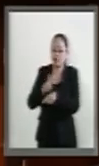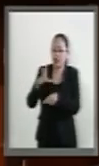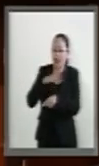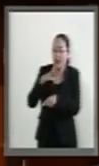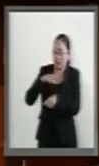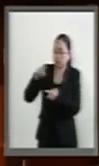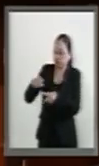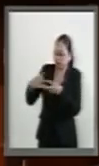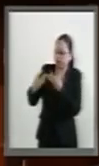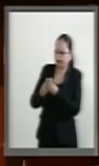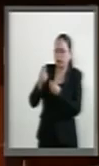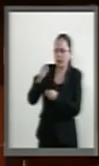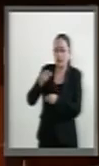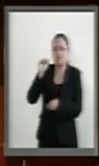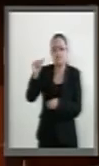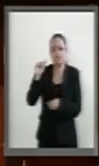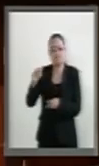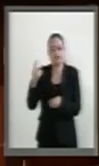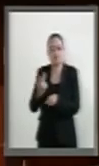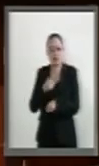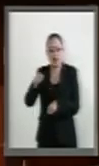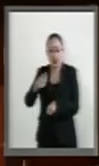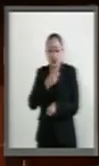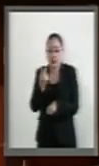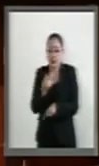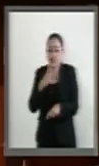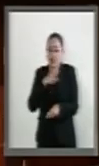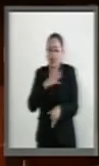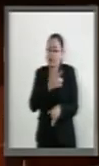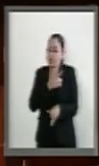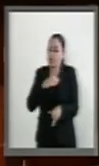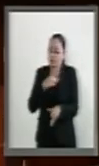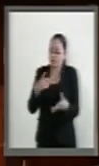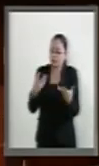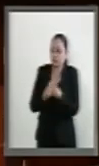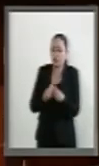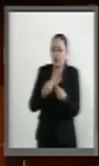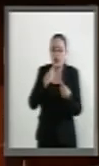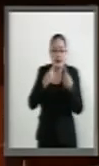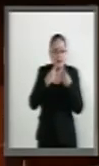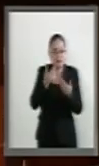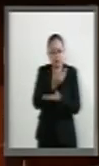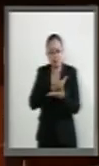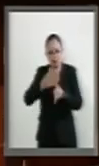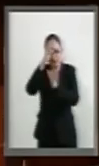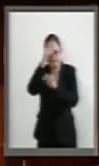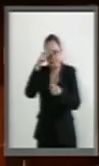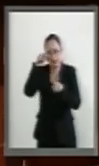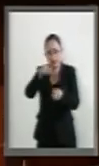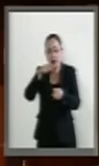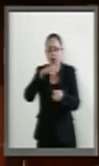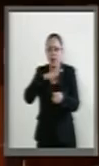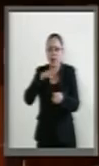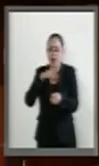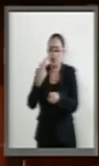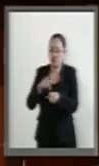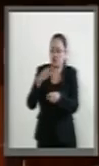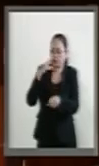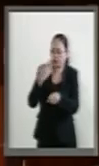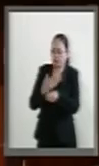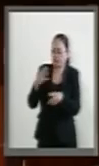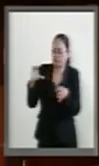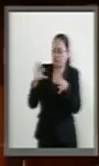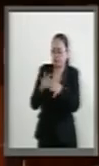llamado a las partes a que encuentren una solución constitucional en el marco de su propio régimen